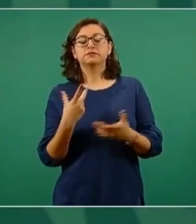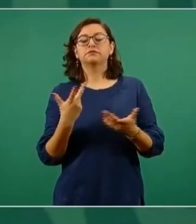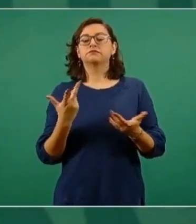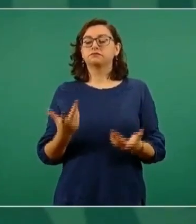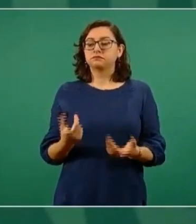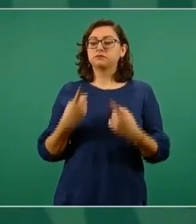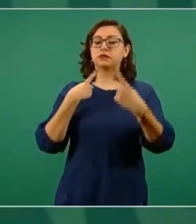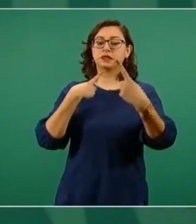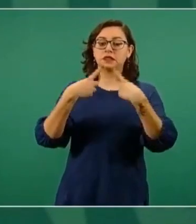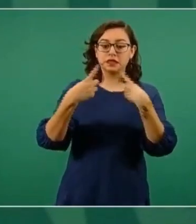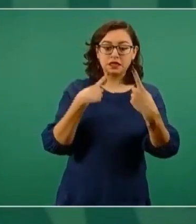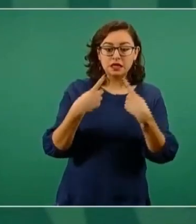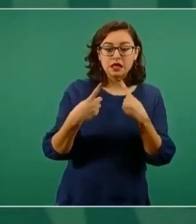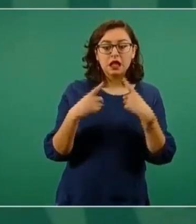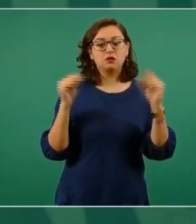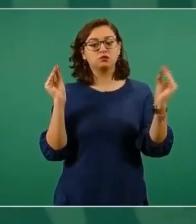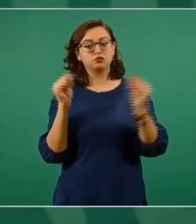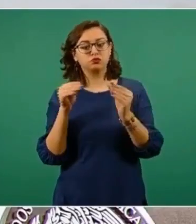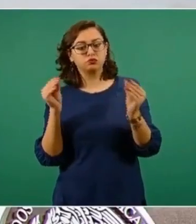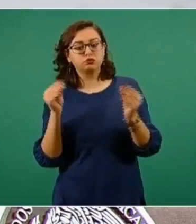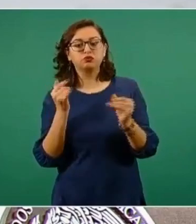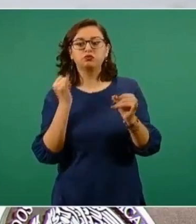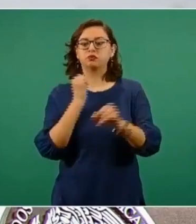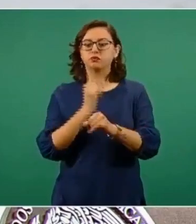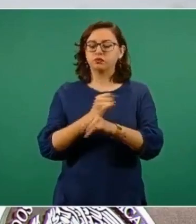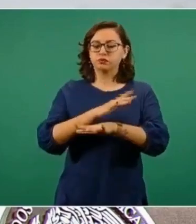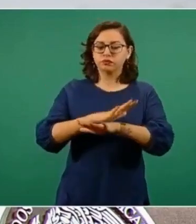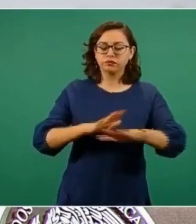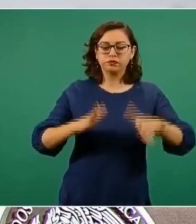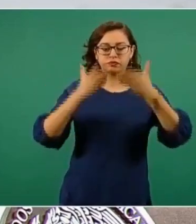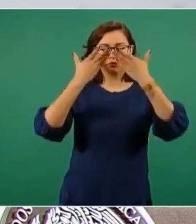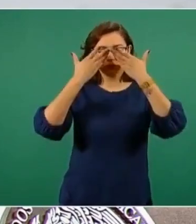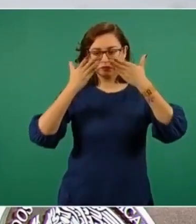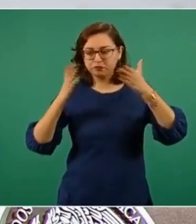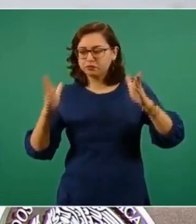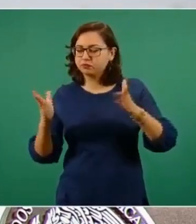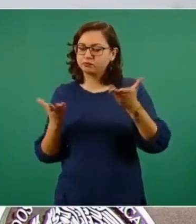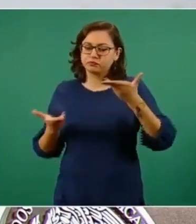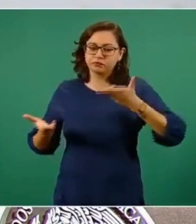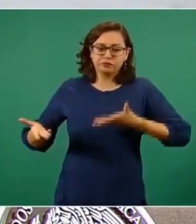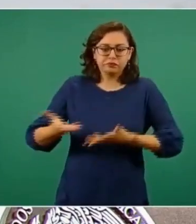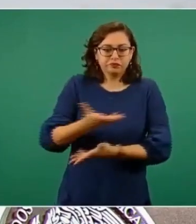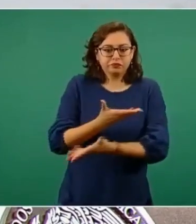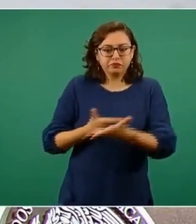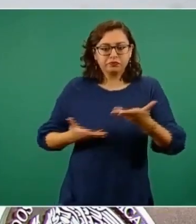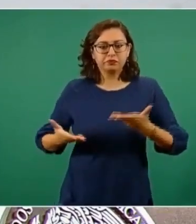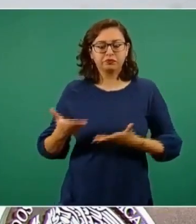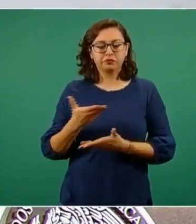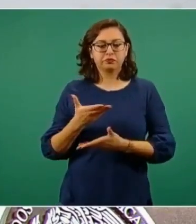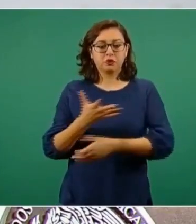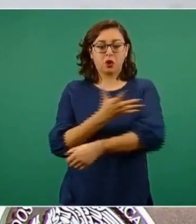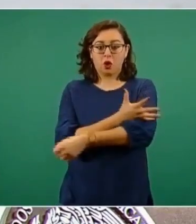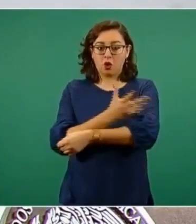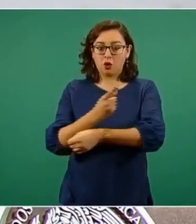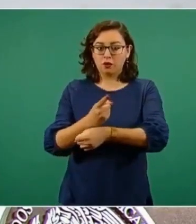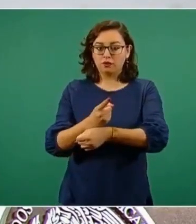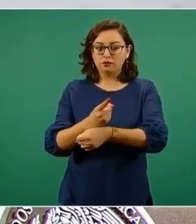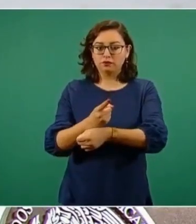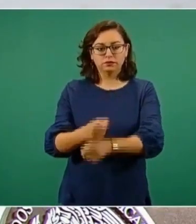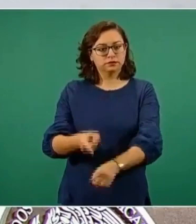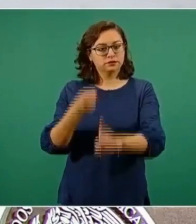la información, el tener la apertura para hablar las cosas, la transparencia, siempre